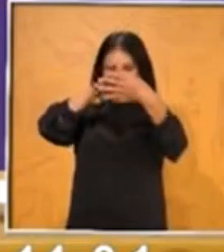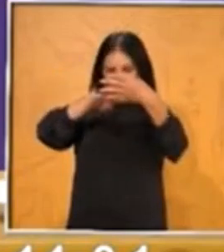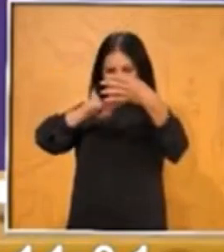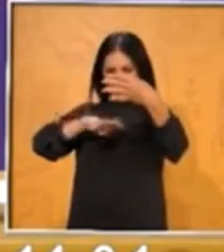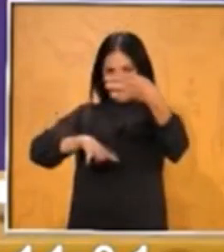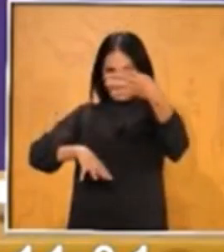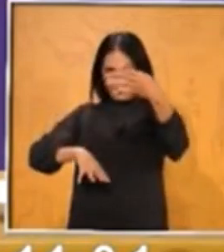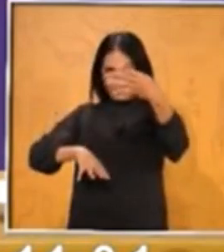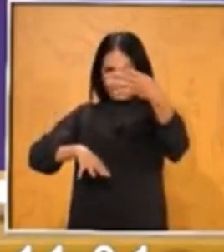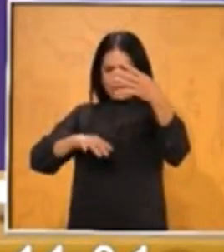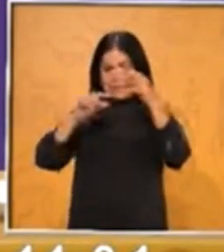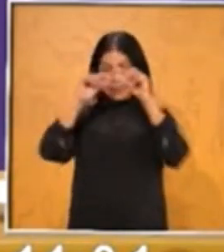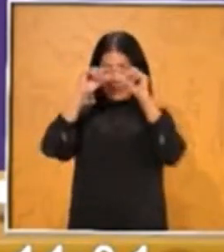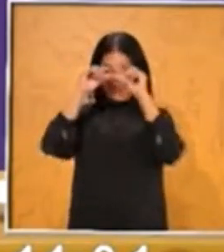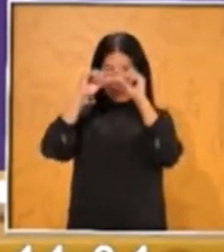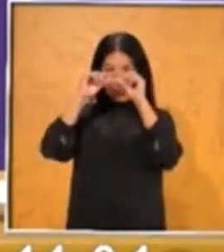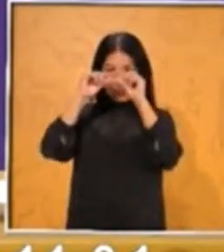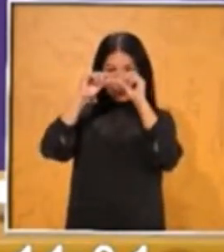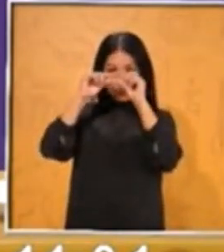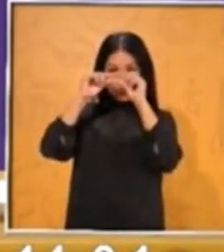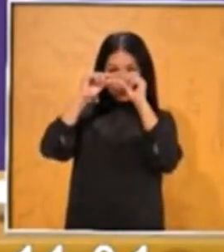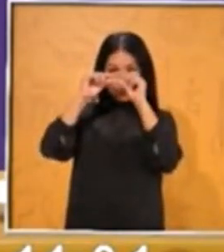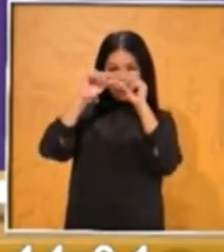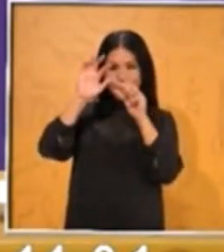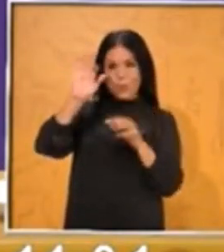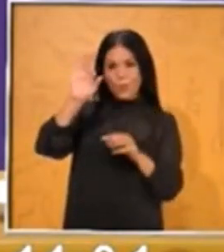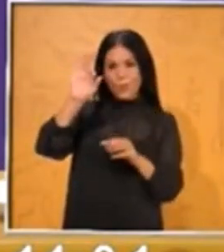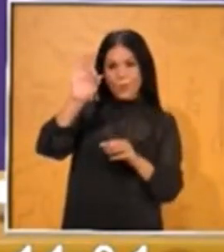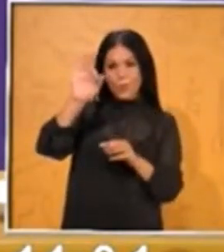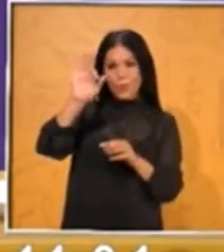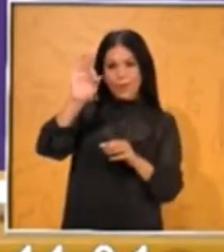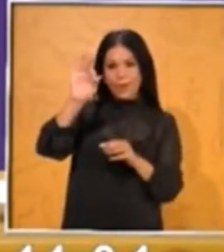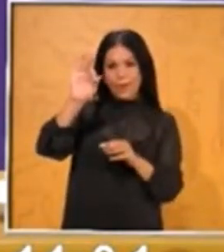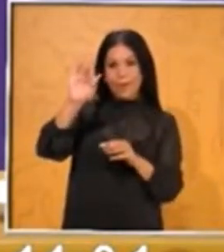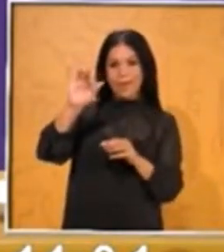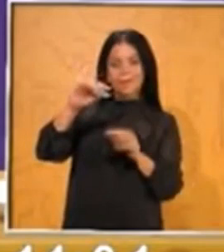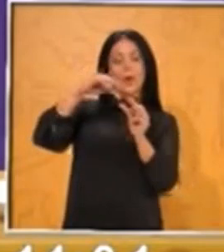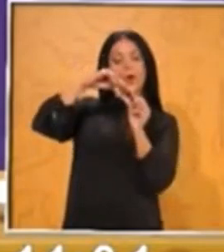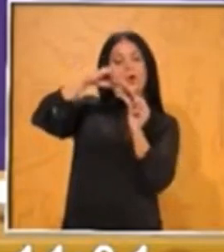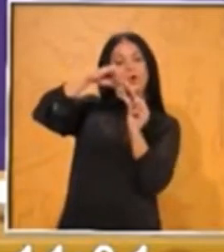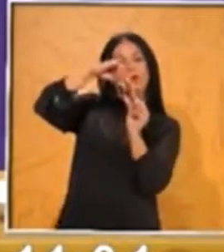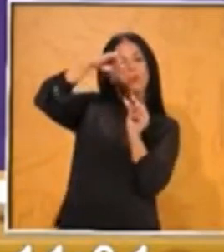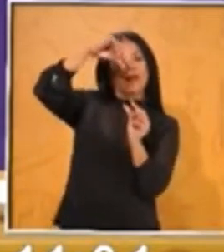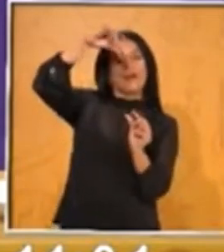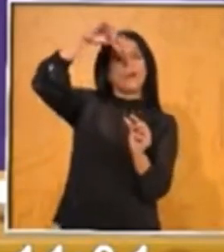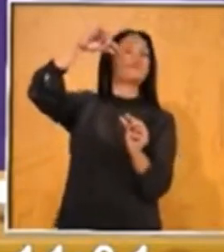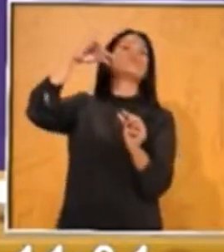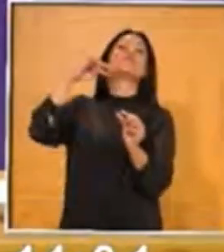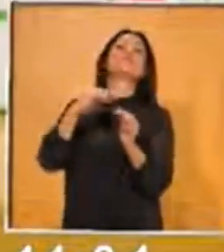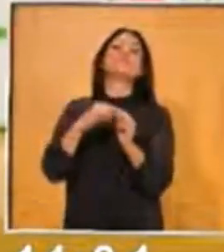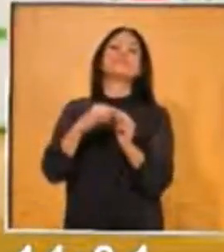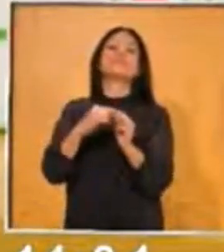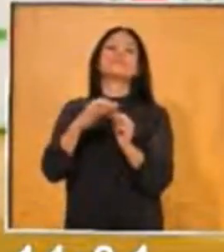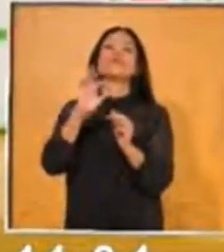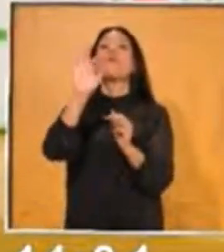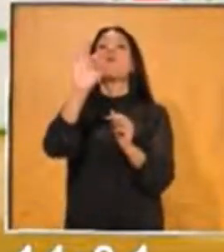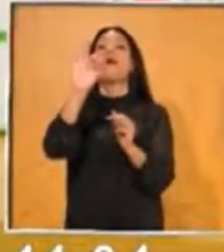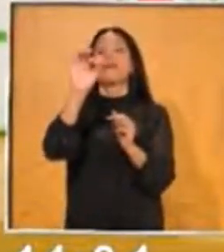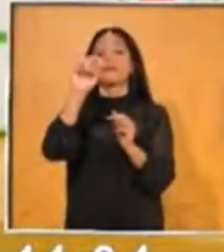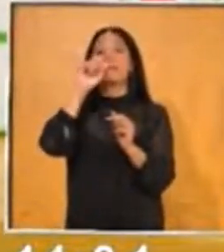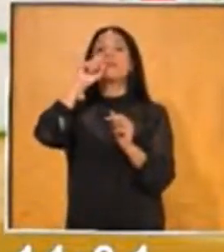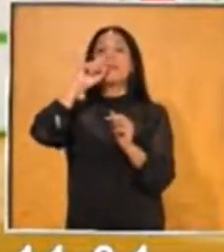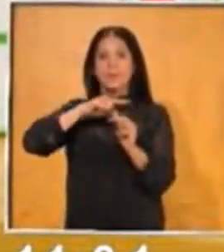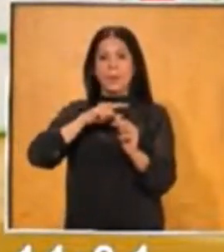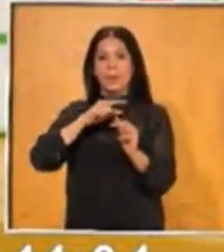40 cuadritos de 10 centímetros por uno. Y 4 cuadritos